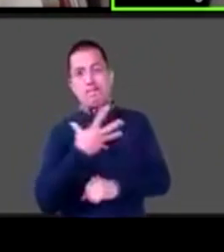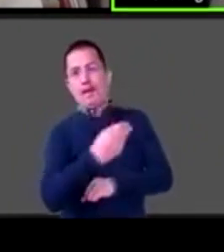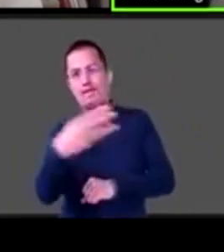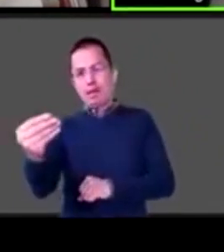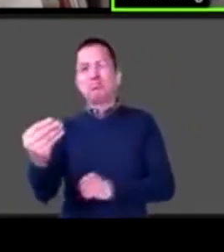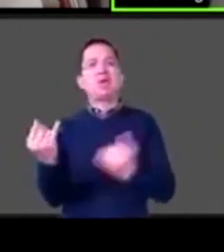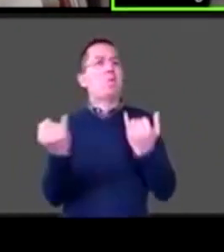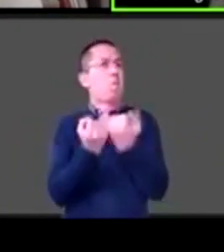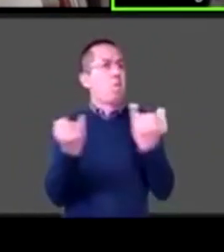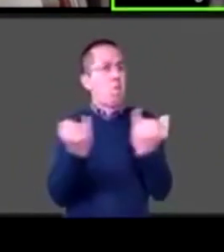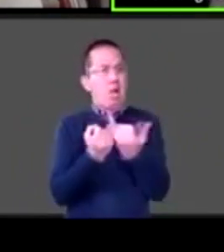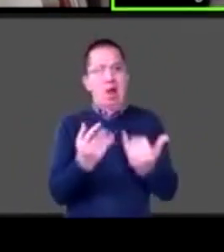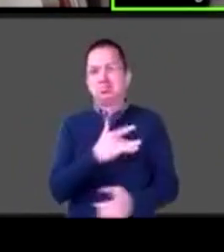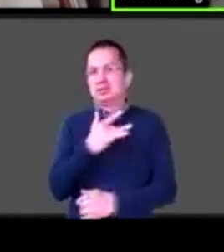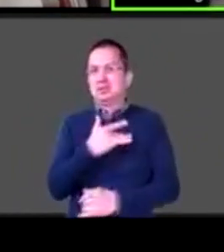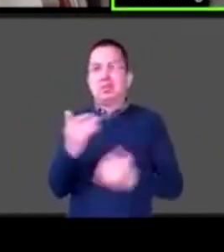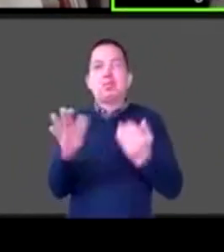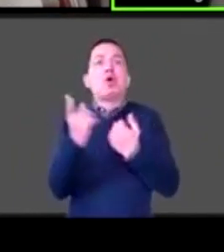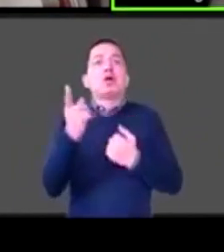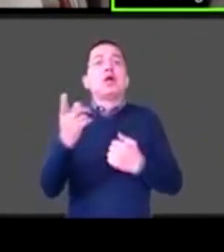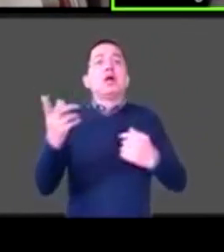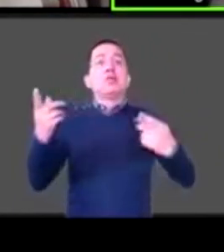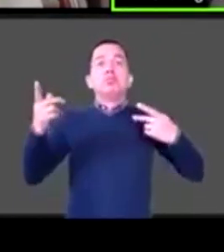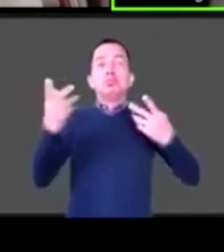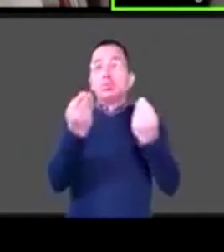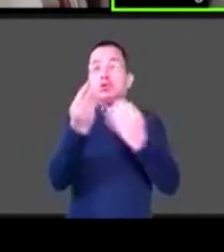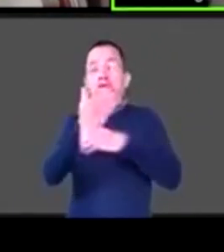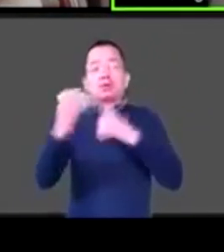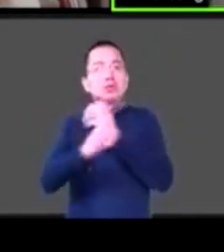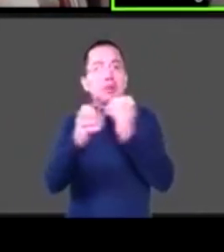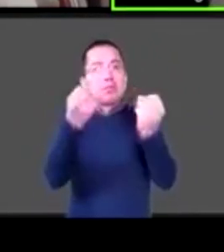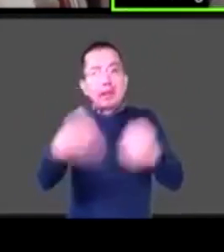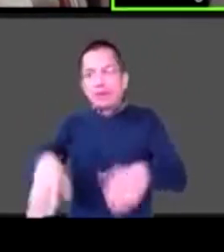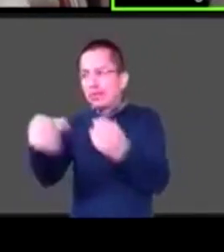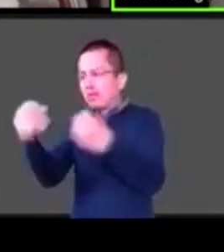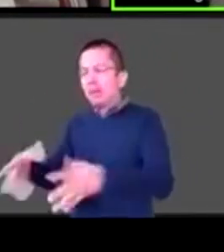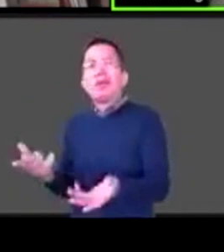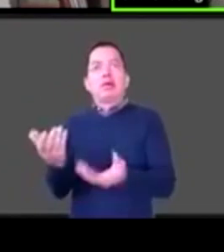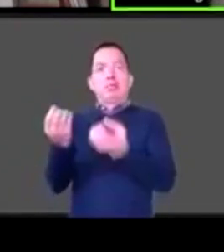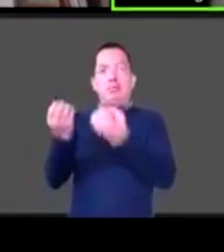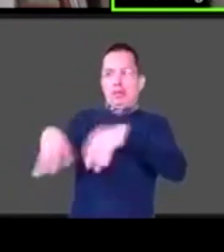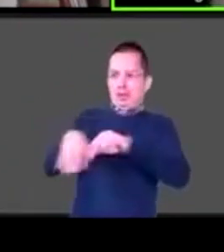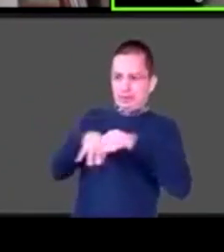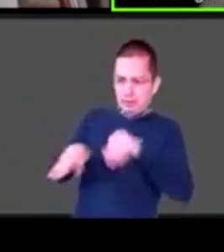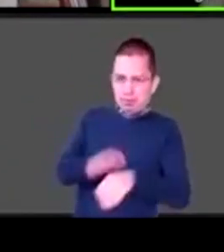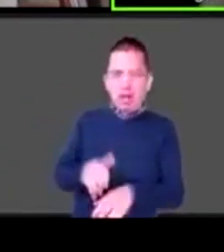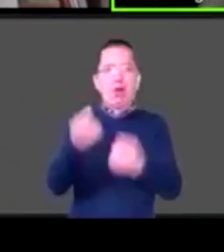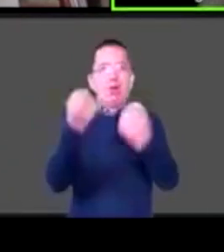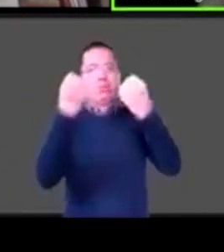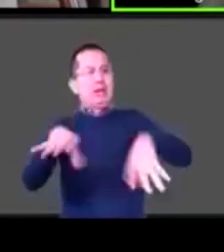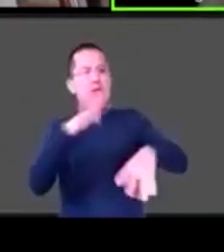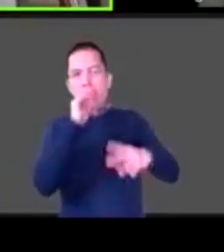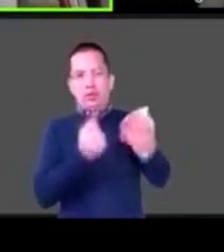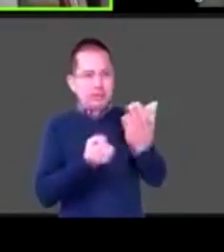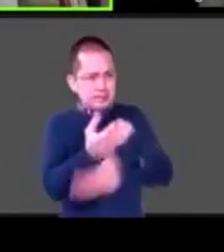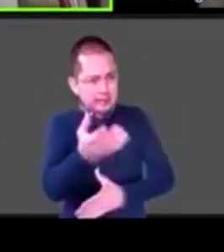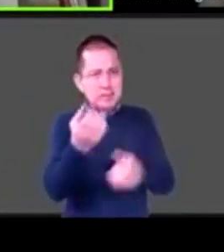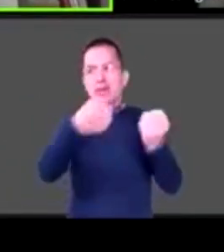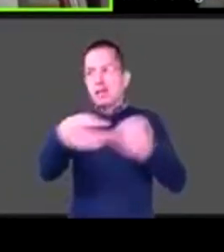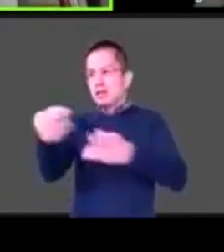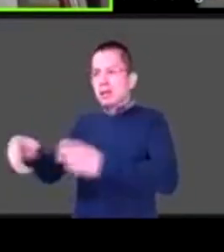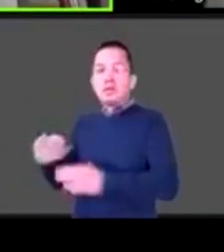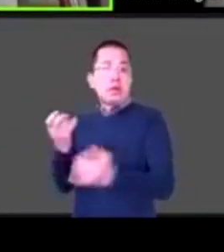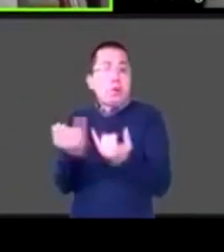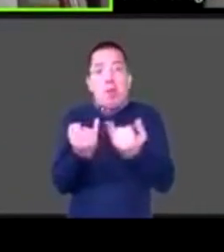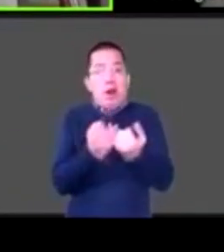perdido muchas cosas, más las que perderemos, ¿no? Porque sí, esta es una crisis global, pues. Y ahora